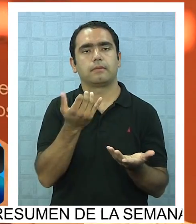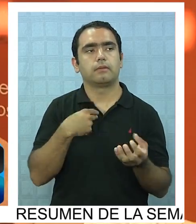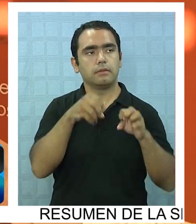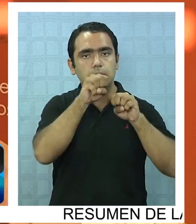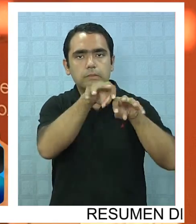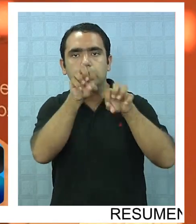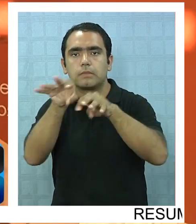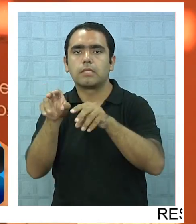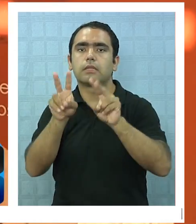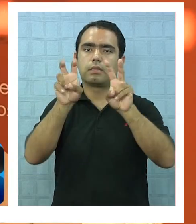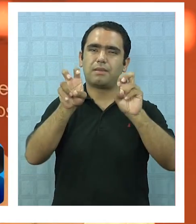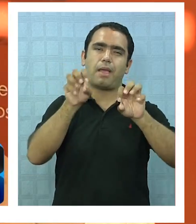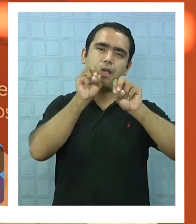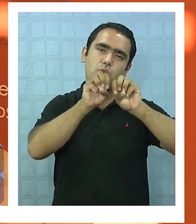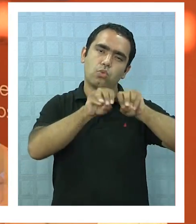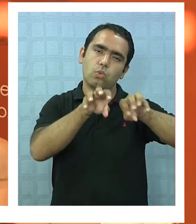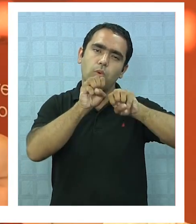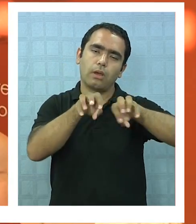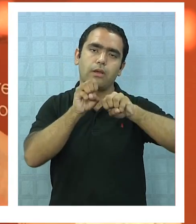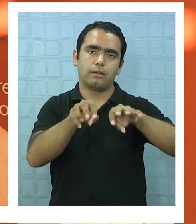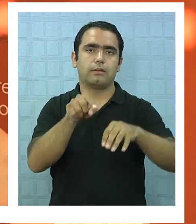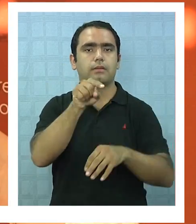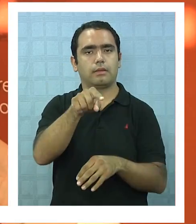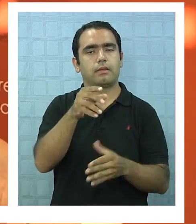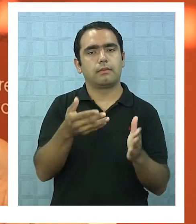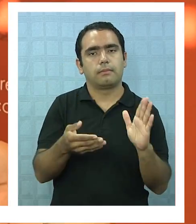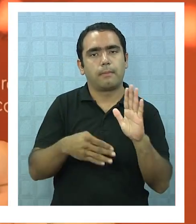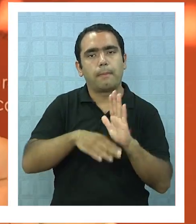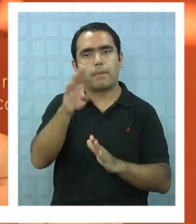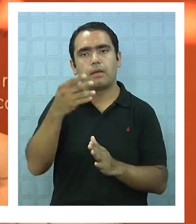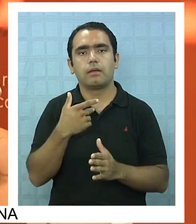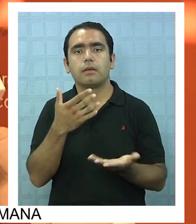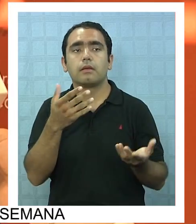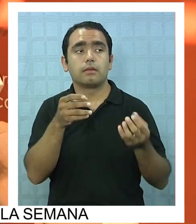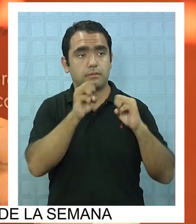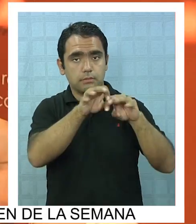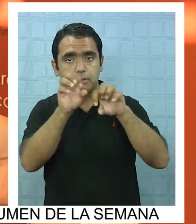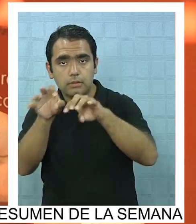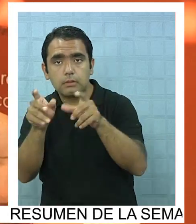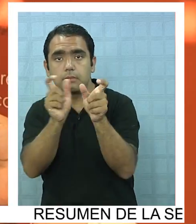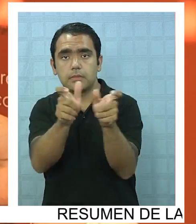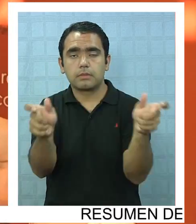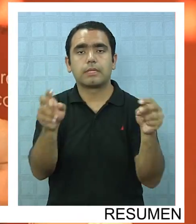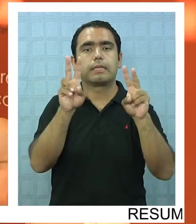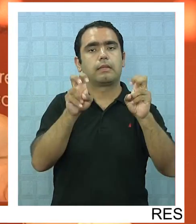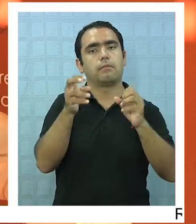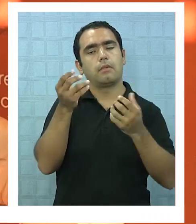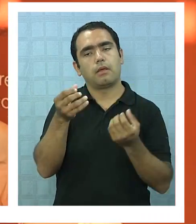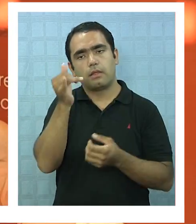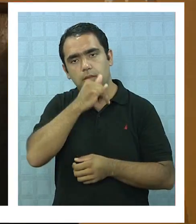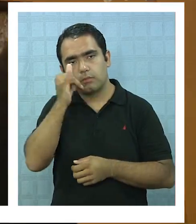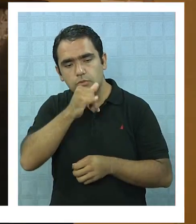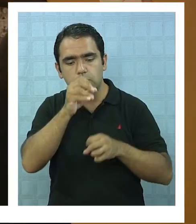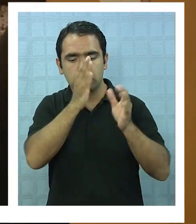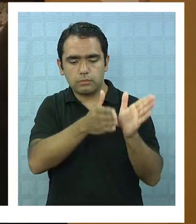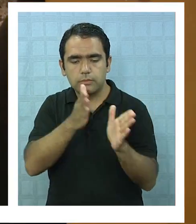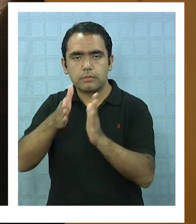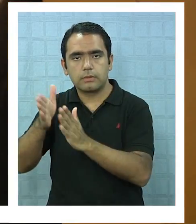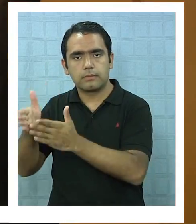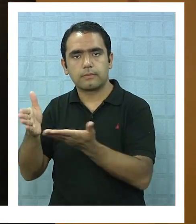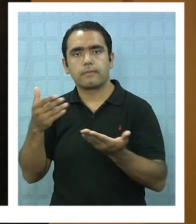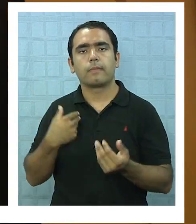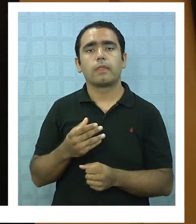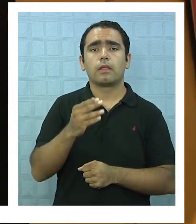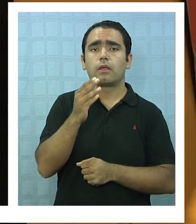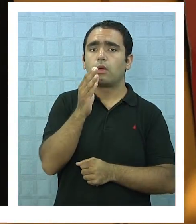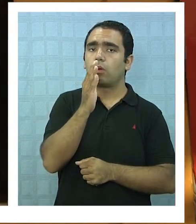la parte de educación más que el reciclaje en sí, educando a la comunidad en temas de reciclaje y medio ambiente. No hemos